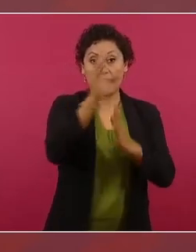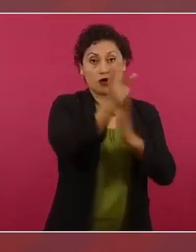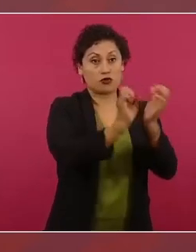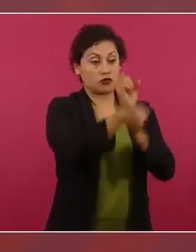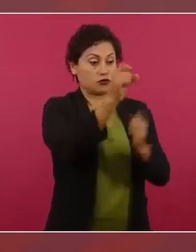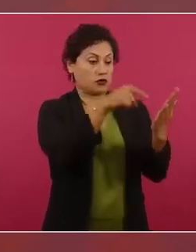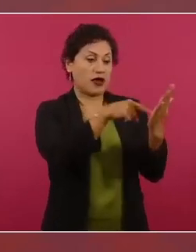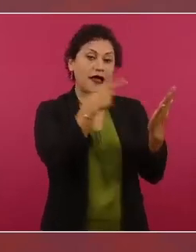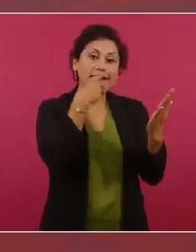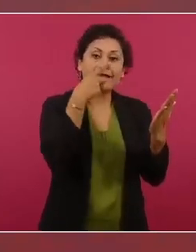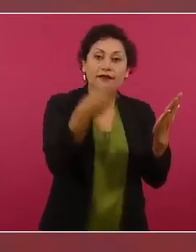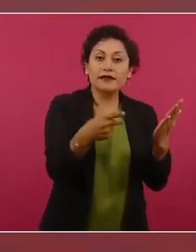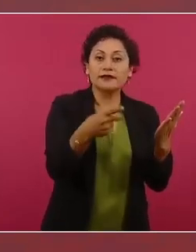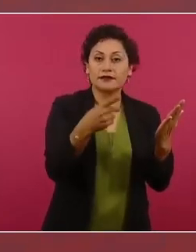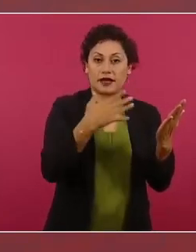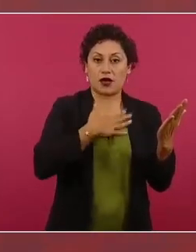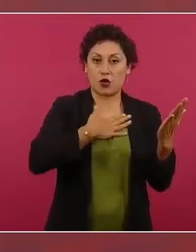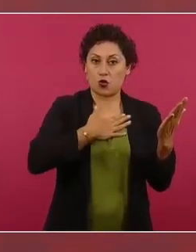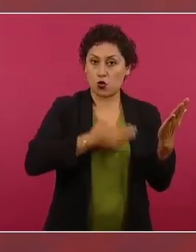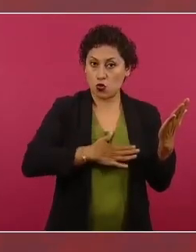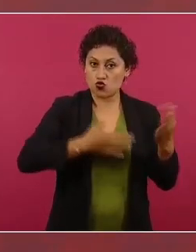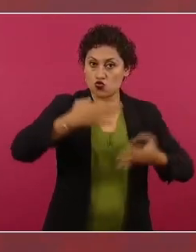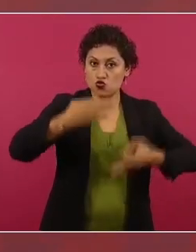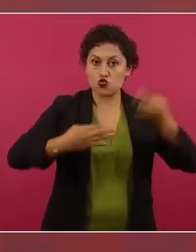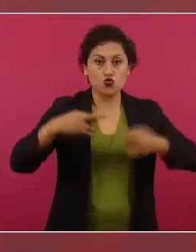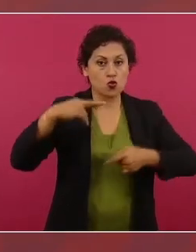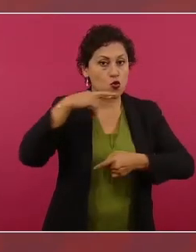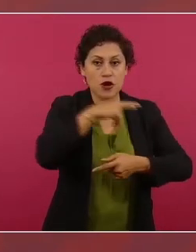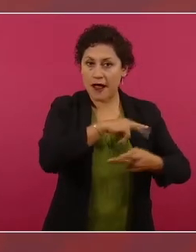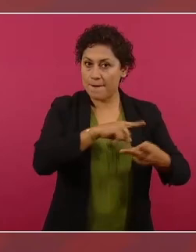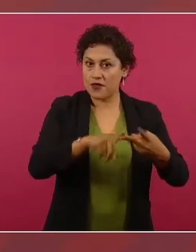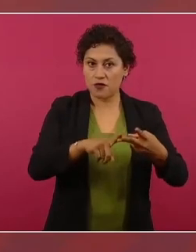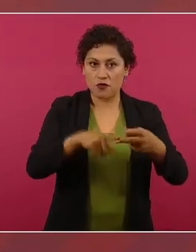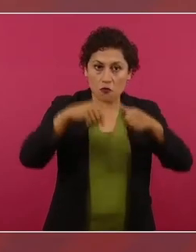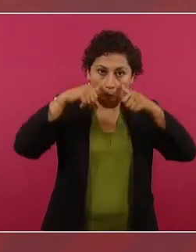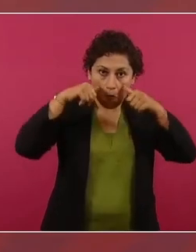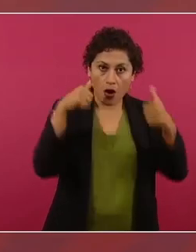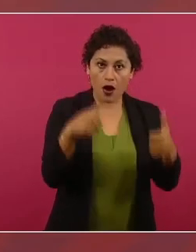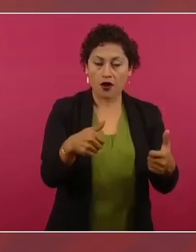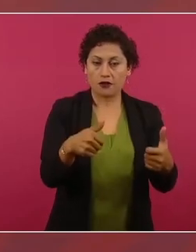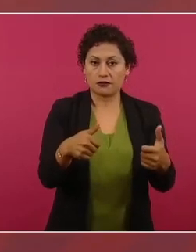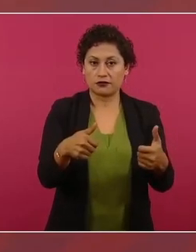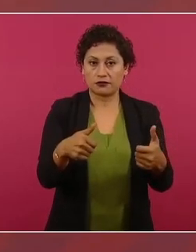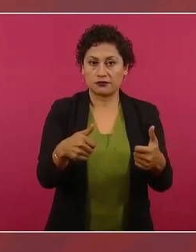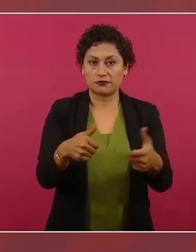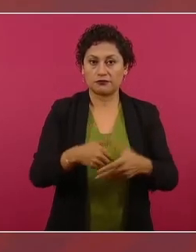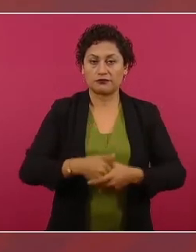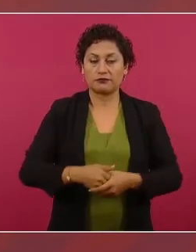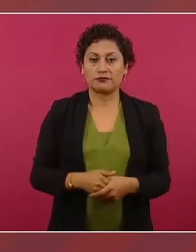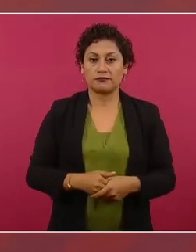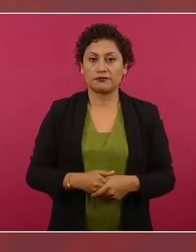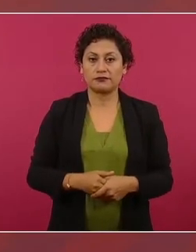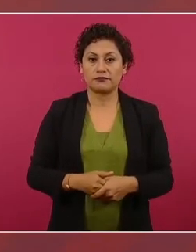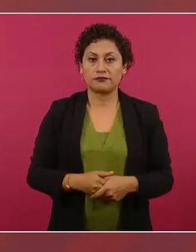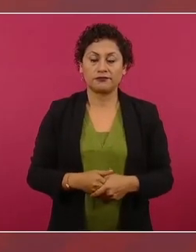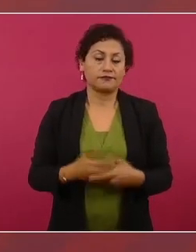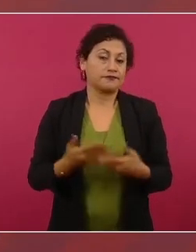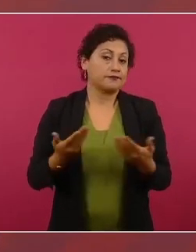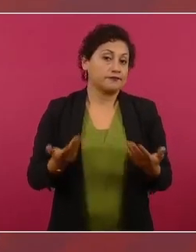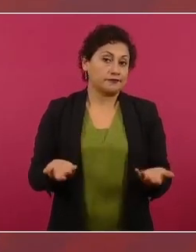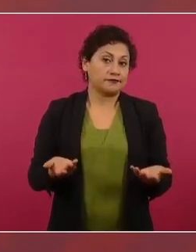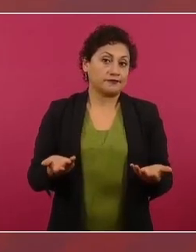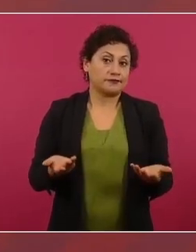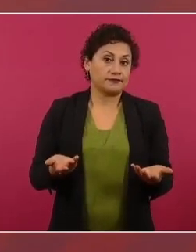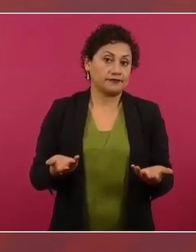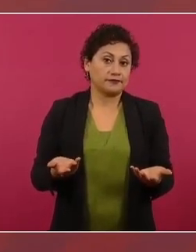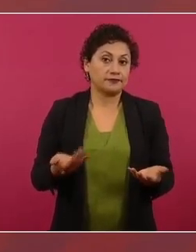pronta, despedida y por